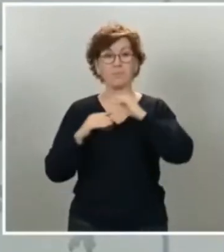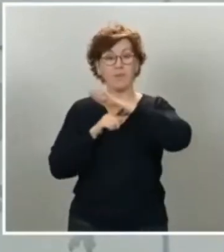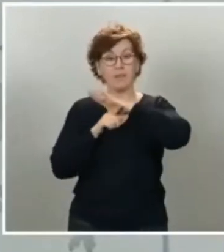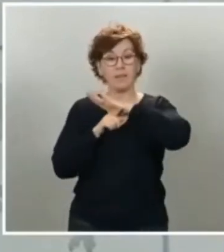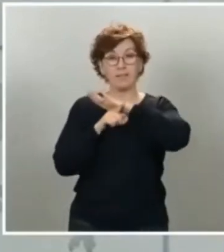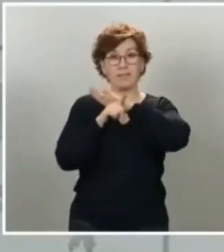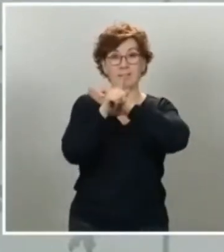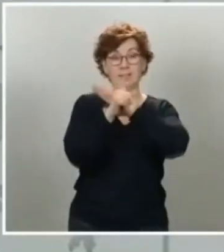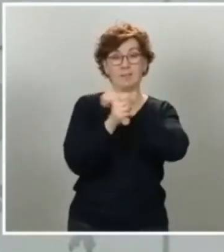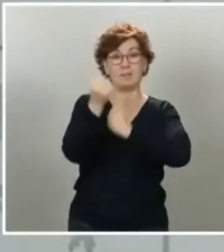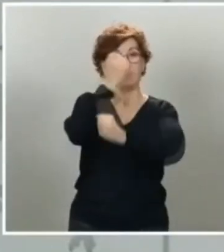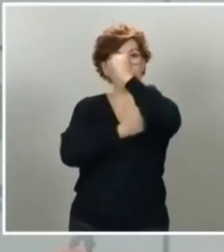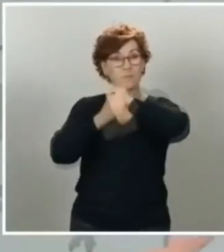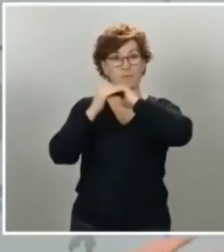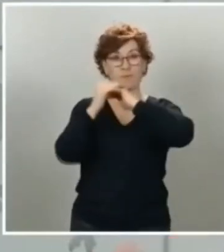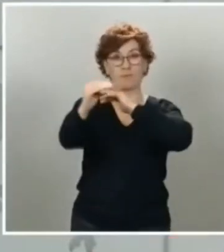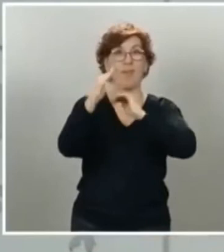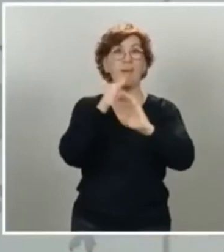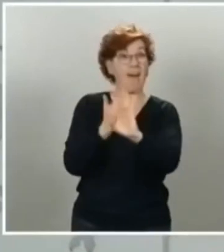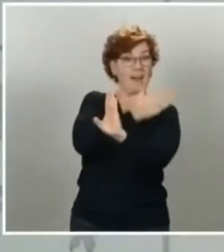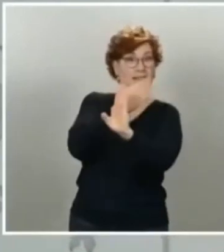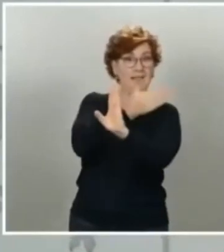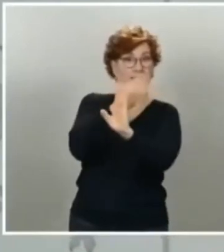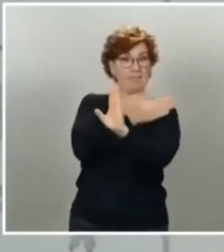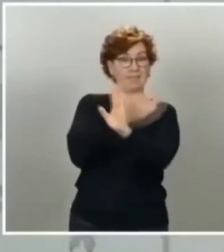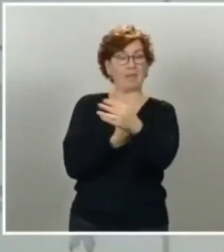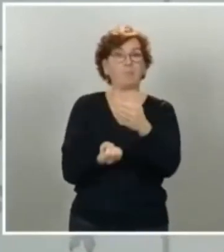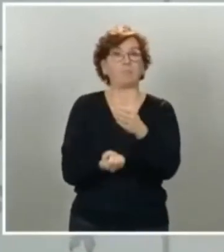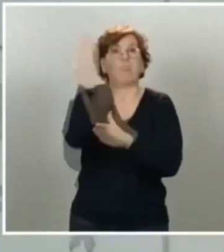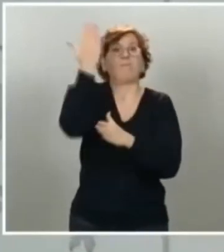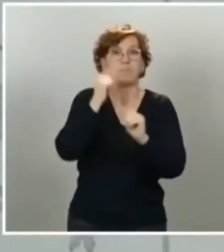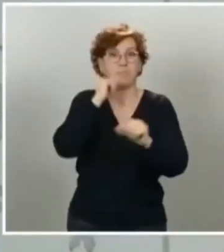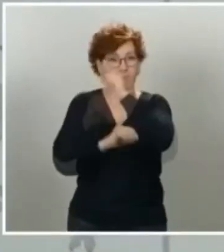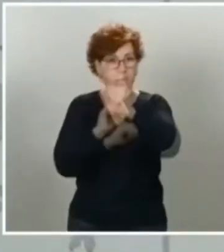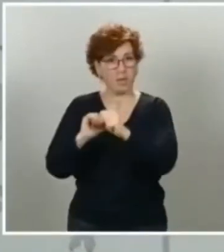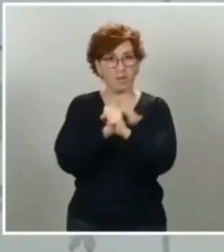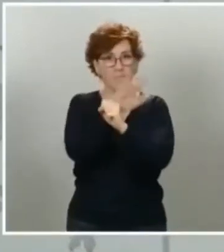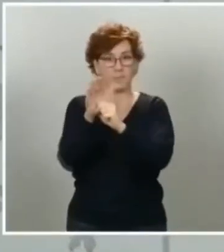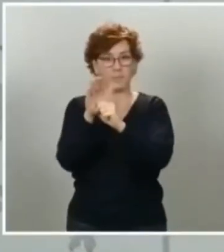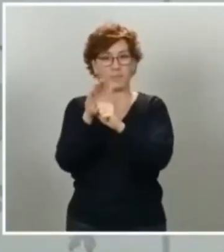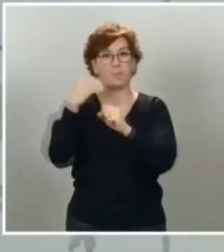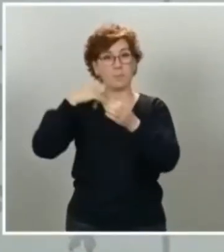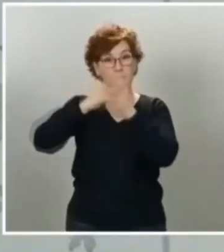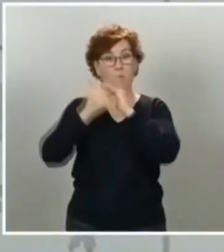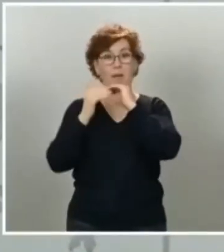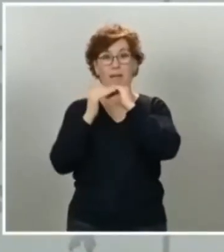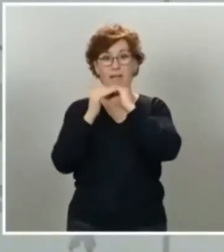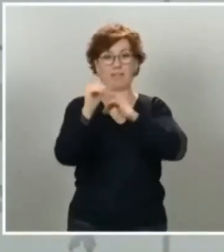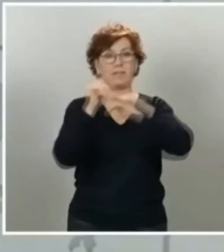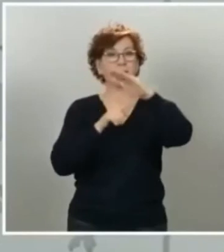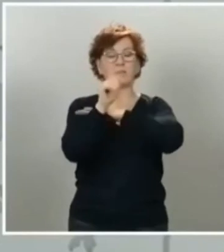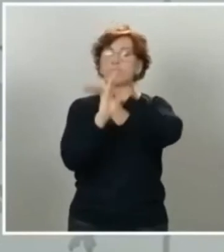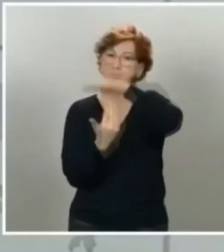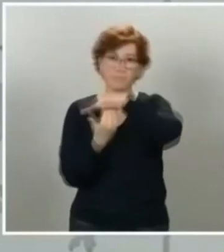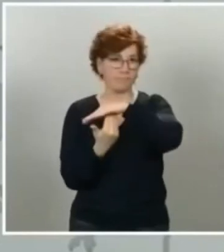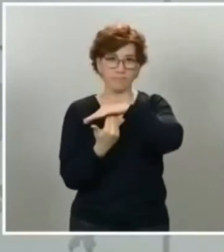antes de que la epidemia irrumpiera en nuestras vidas se verá interrumpida y este año la